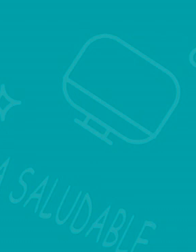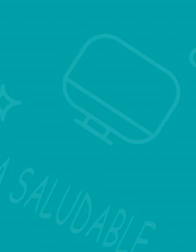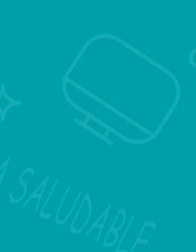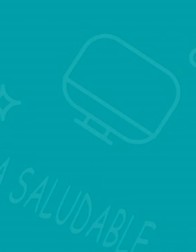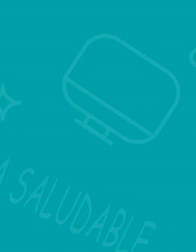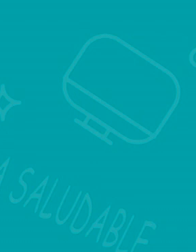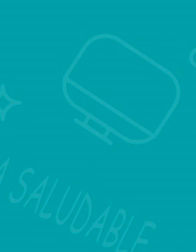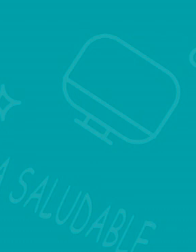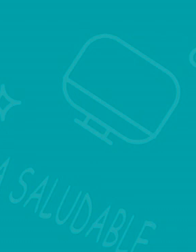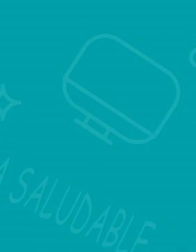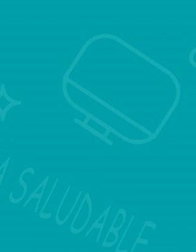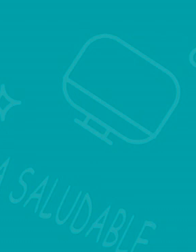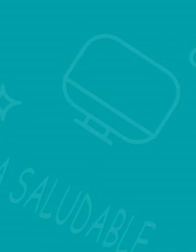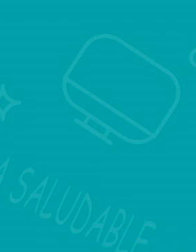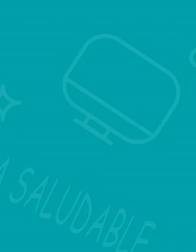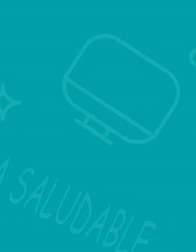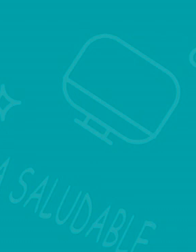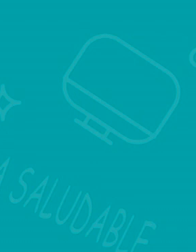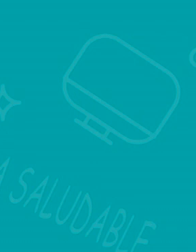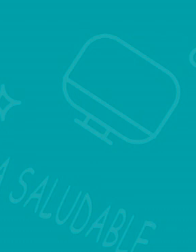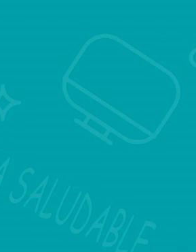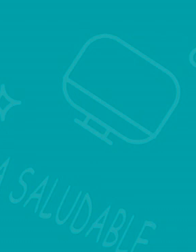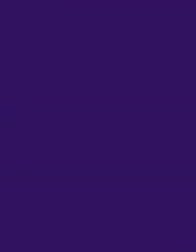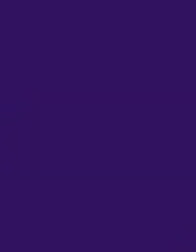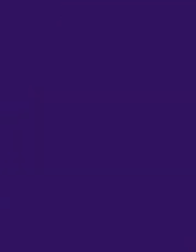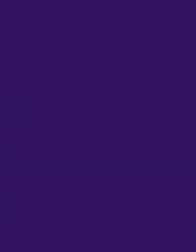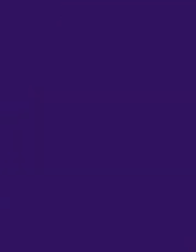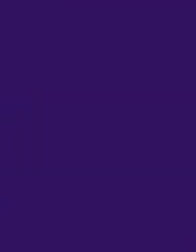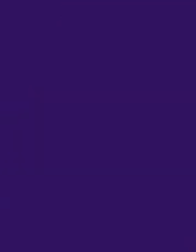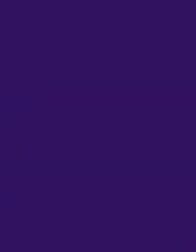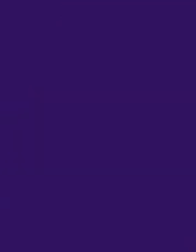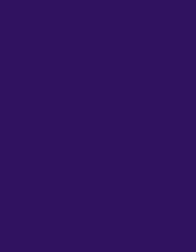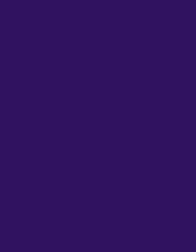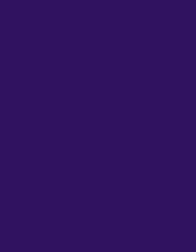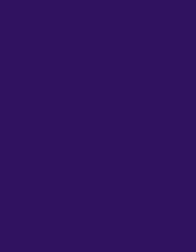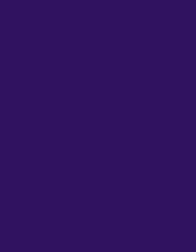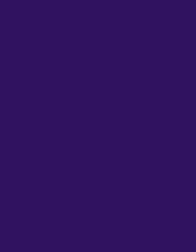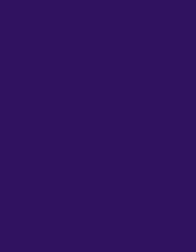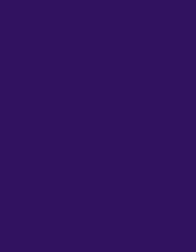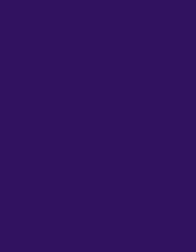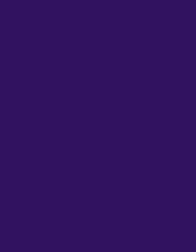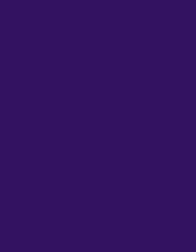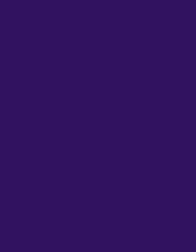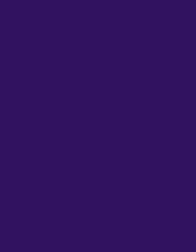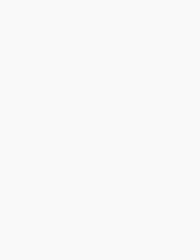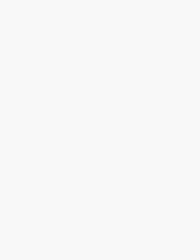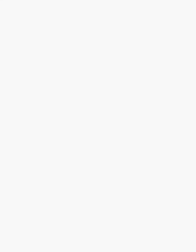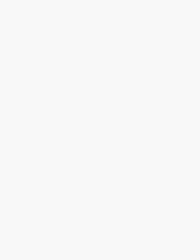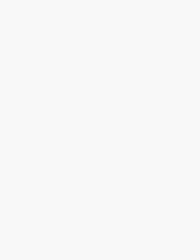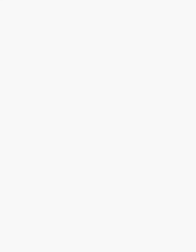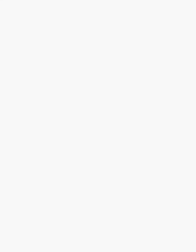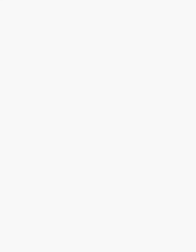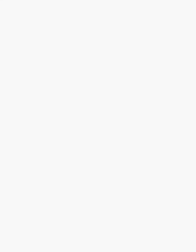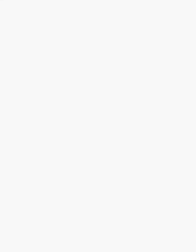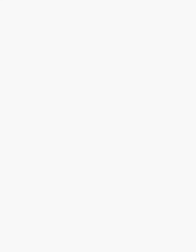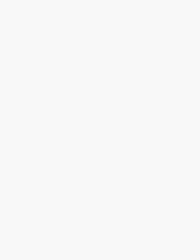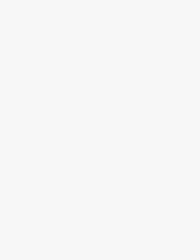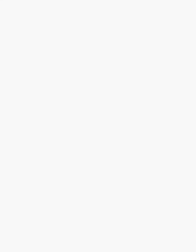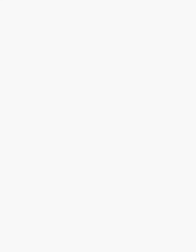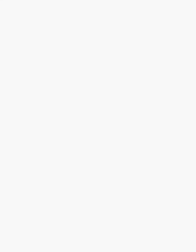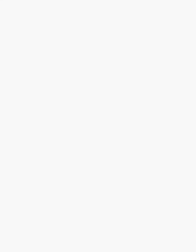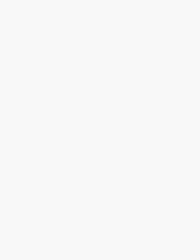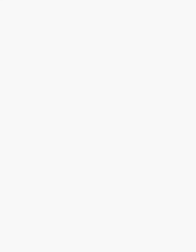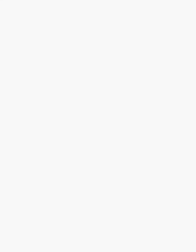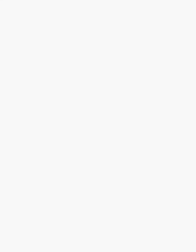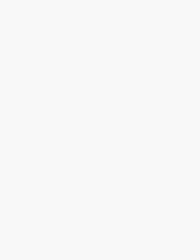consejos que he aprendido a través de mi experiencia. Uno, ten confianza en ti mismo. A lo largo de tu camino puede que haya